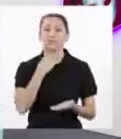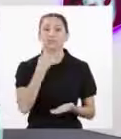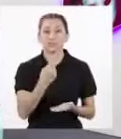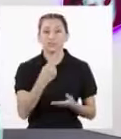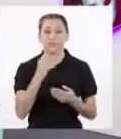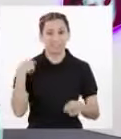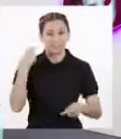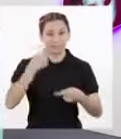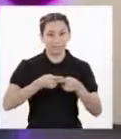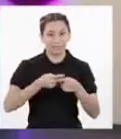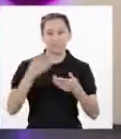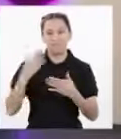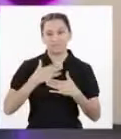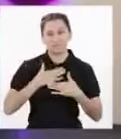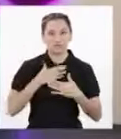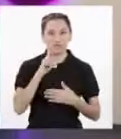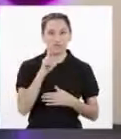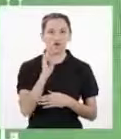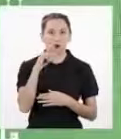Romina y él es mi compañero Mario